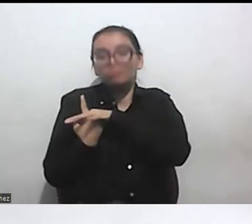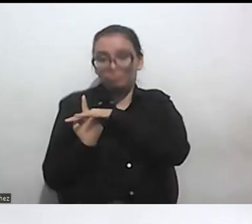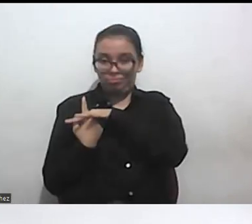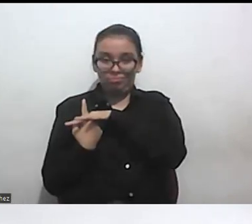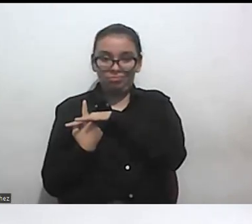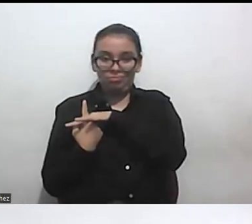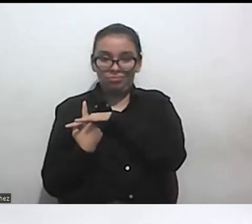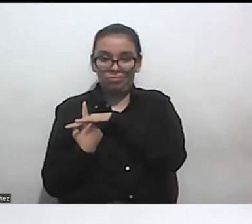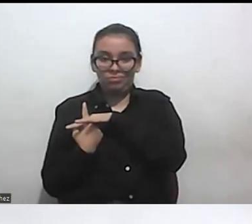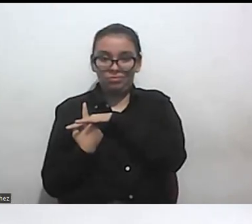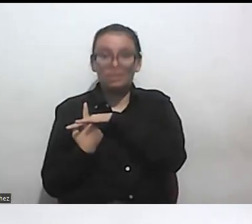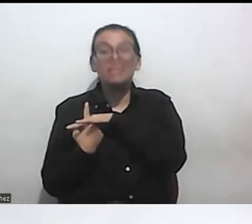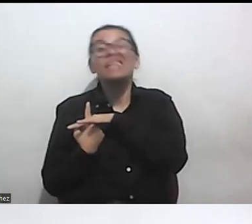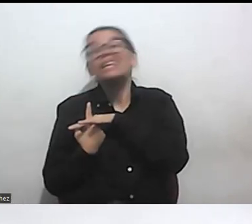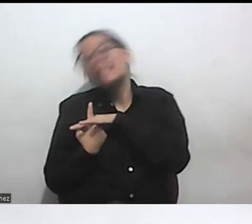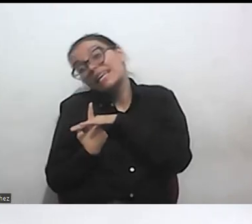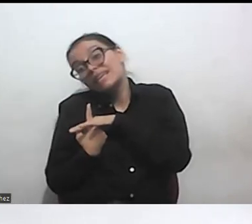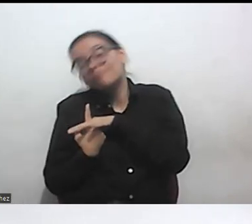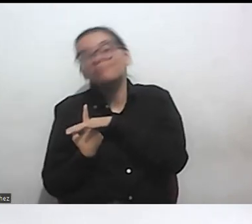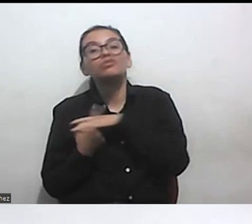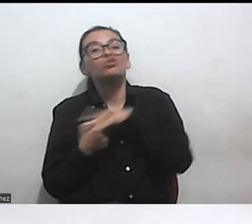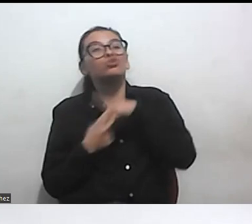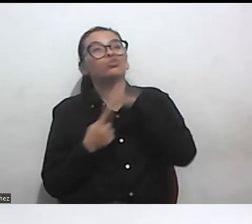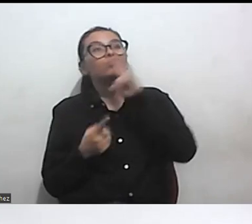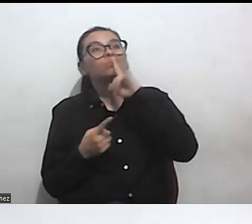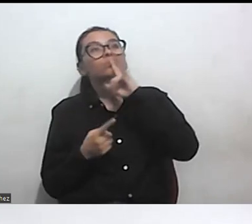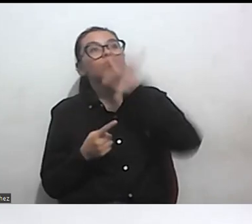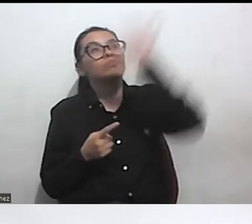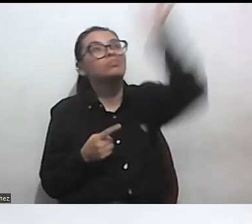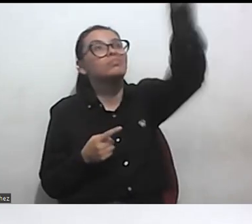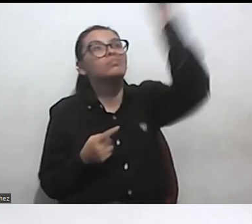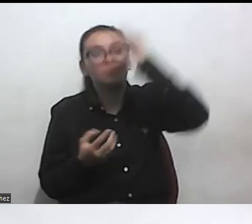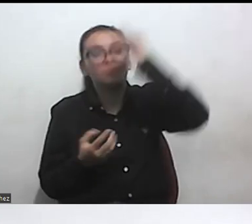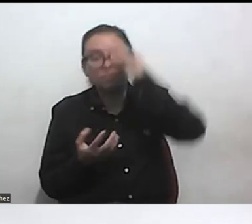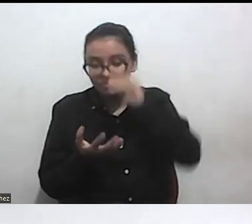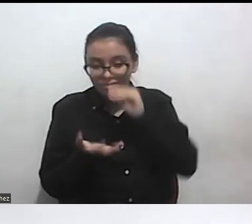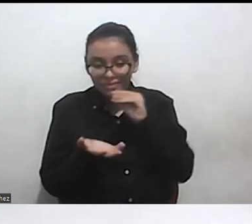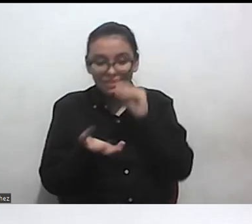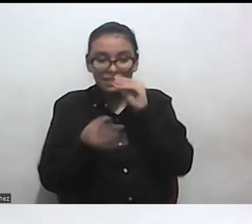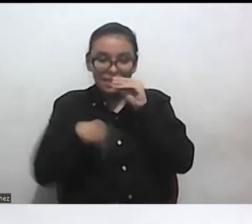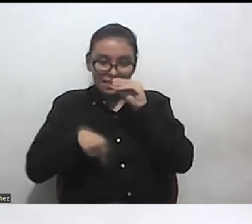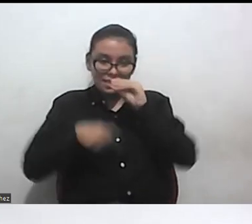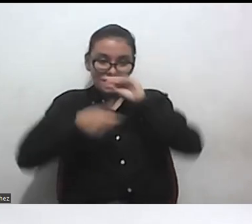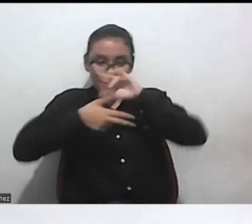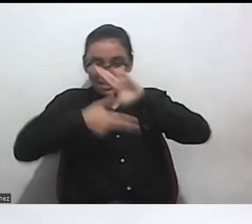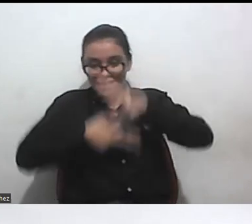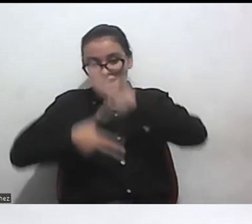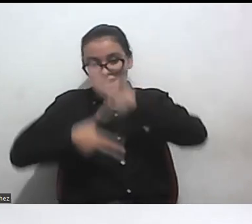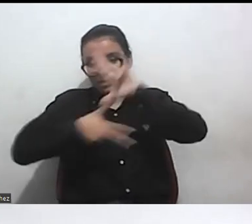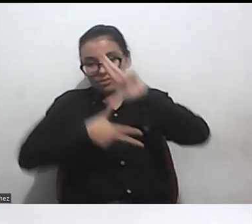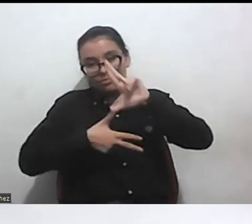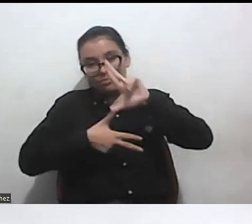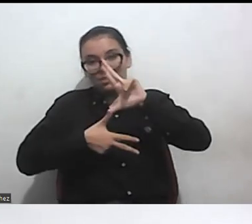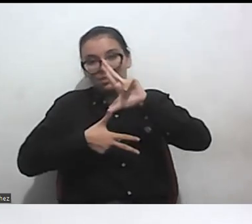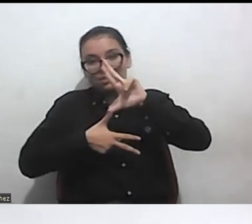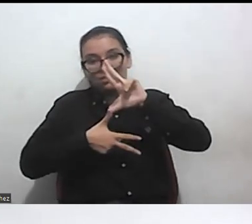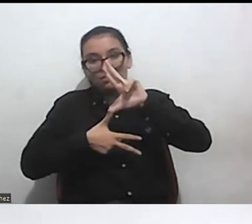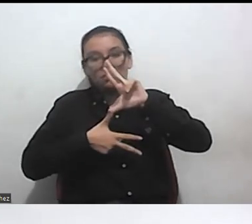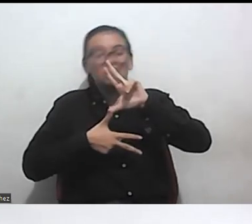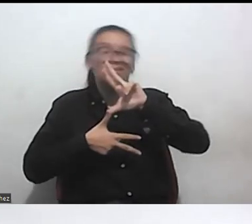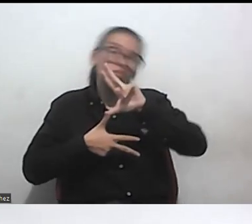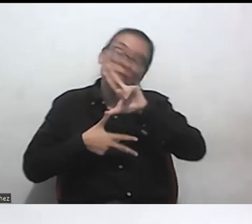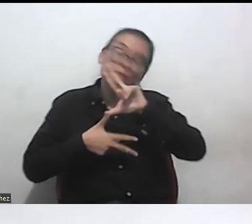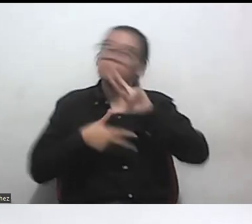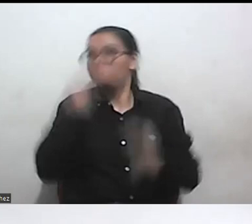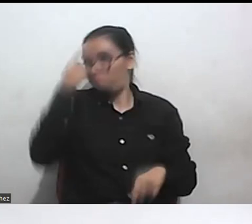importado entonces pienso que si empezamos a pensar qué cosa es interseccionalidad